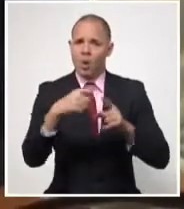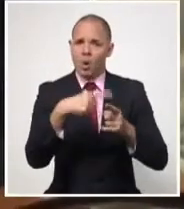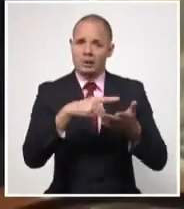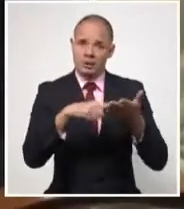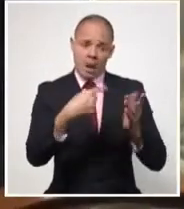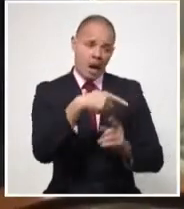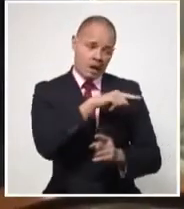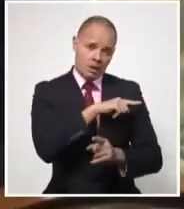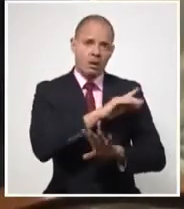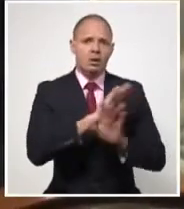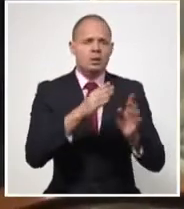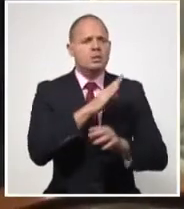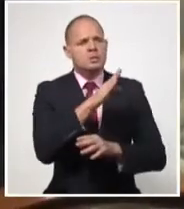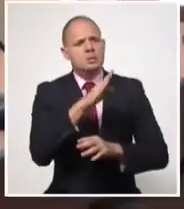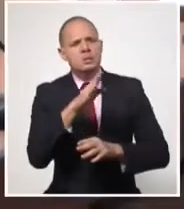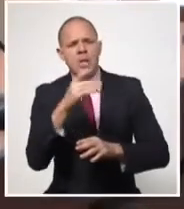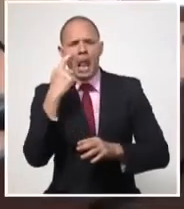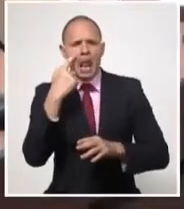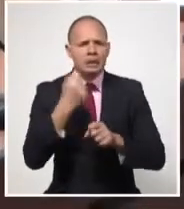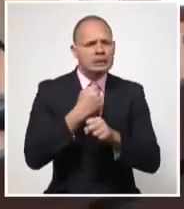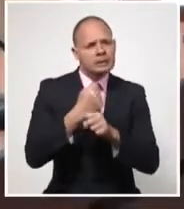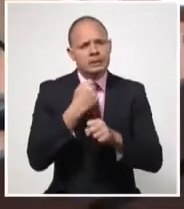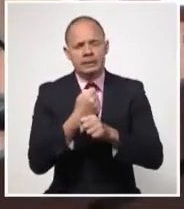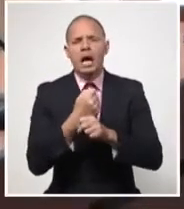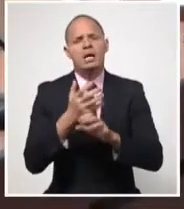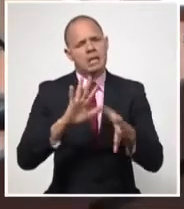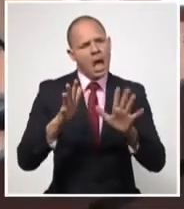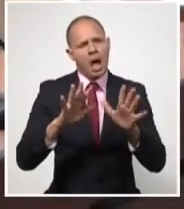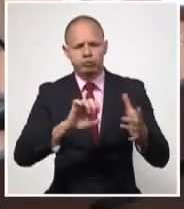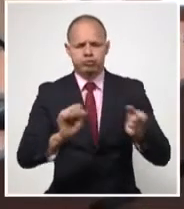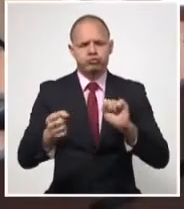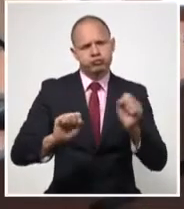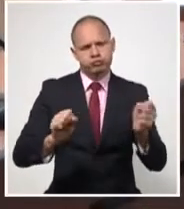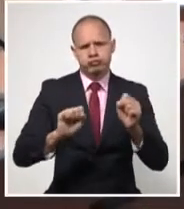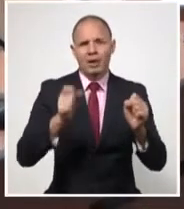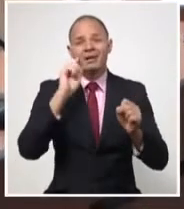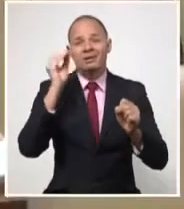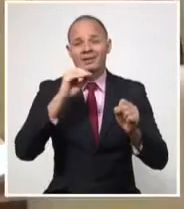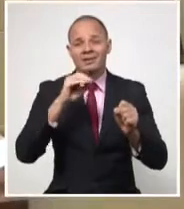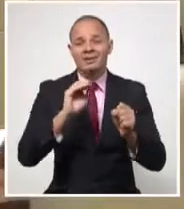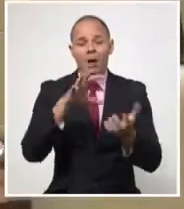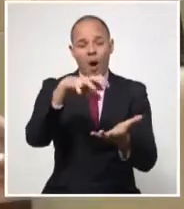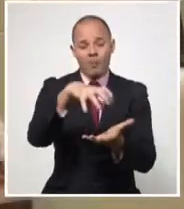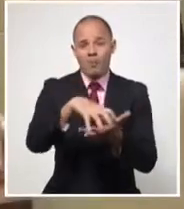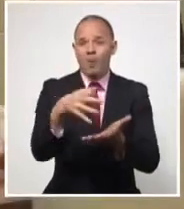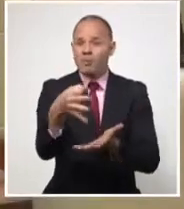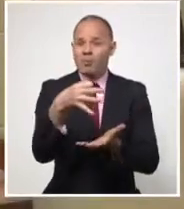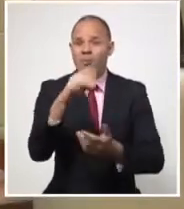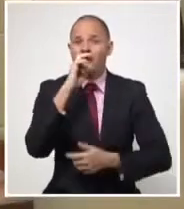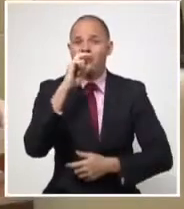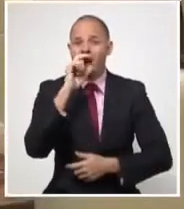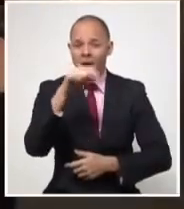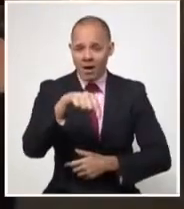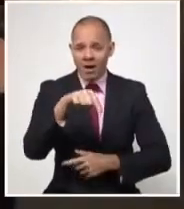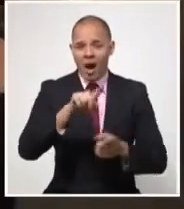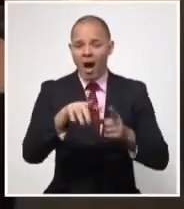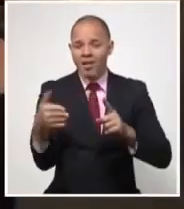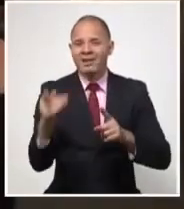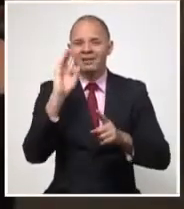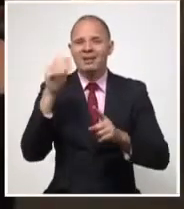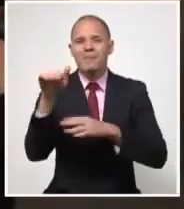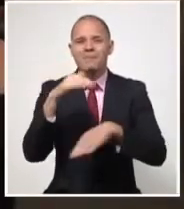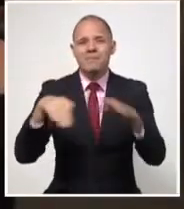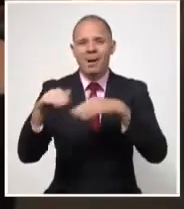avanza hacia el control de la COVID-19 en los eventos de transmisión local abiertos en la cabecera municipal de Bauta y Playa Baracoa.